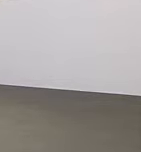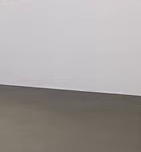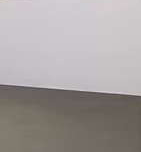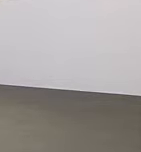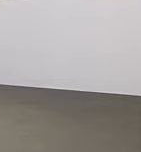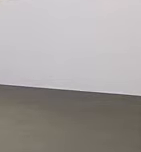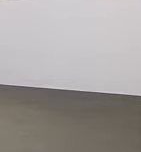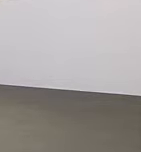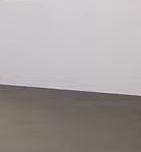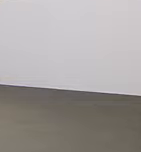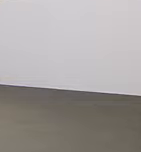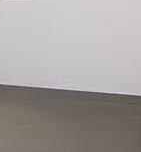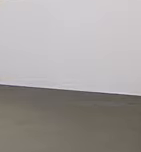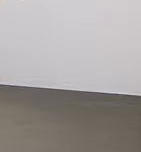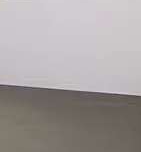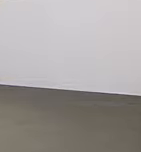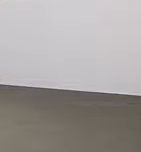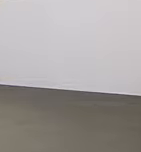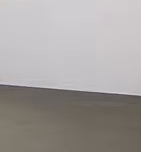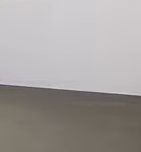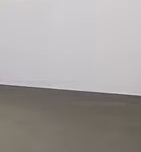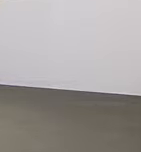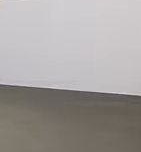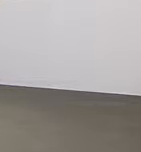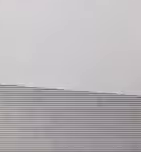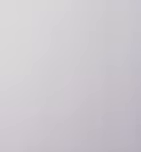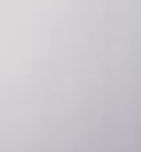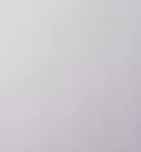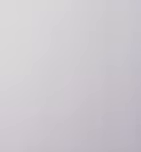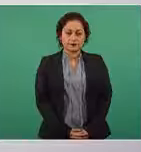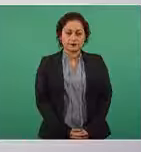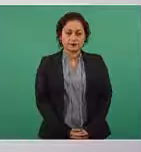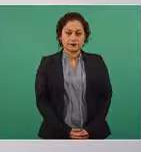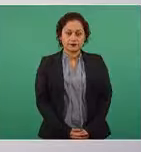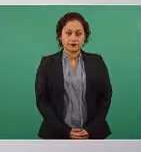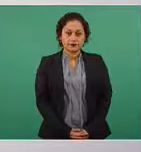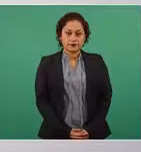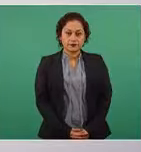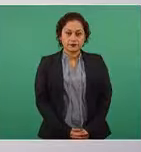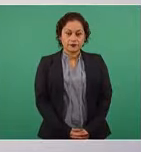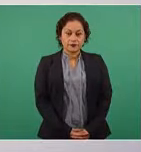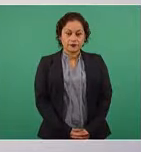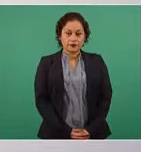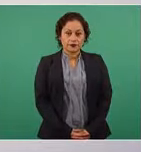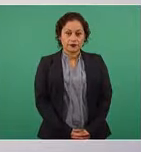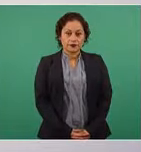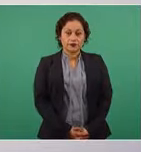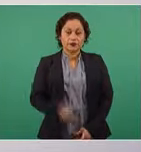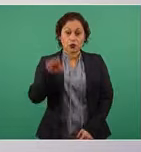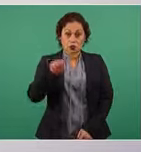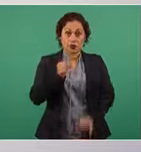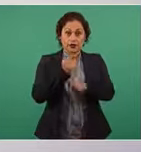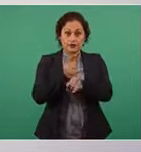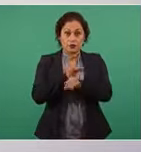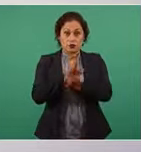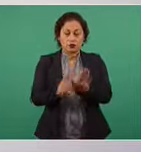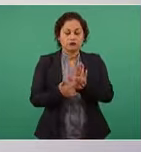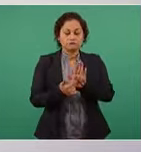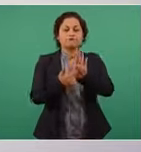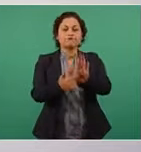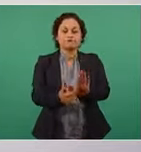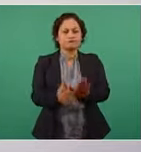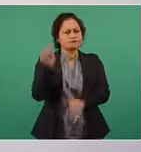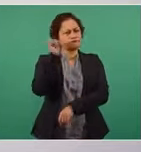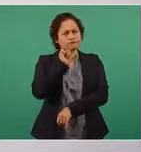Bueno, vamos a informar como lo hacemos todos los días,